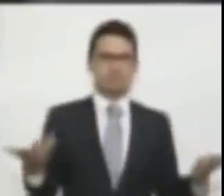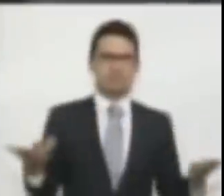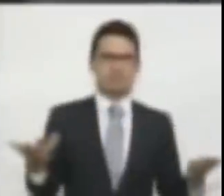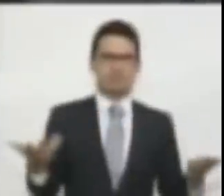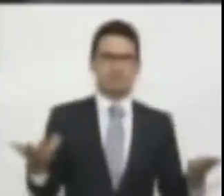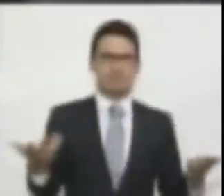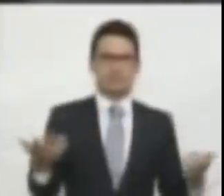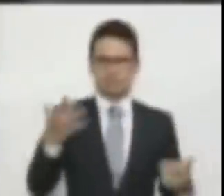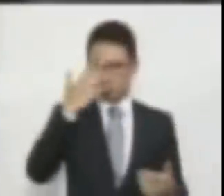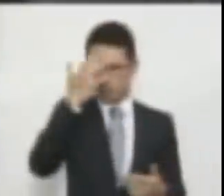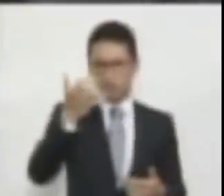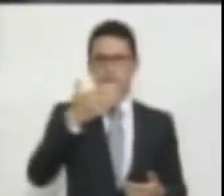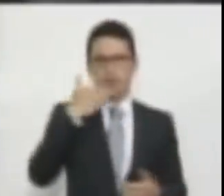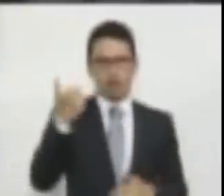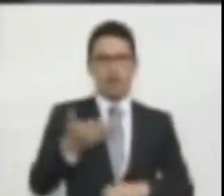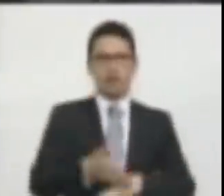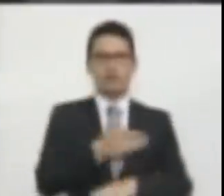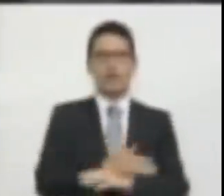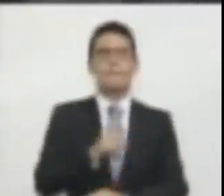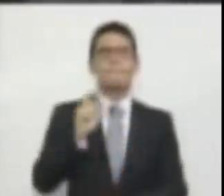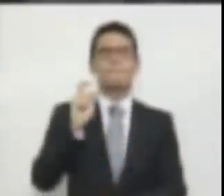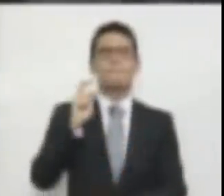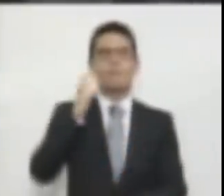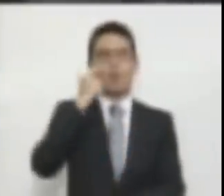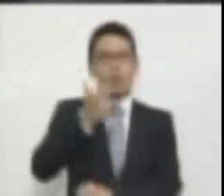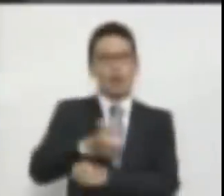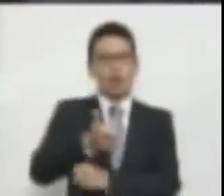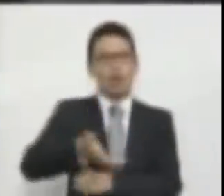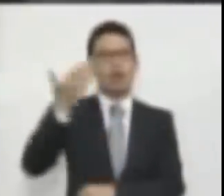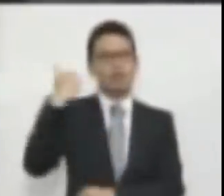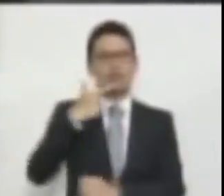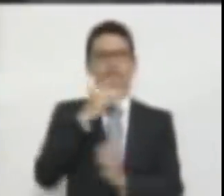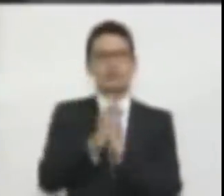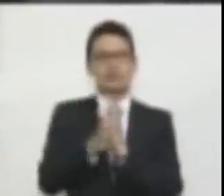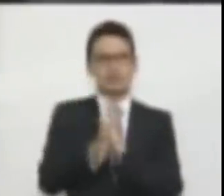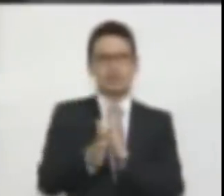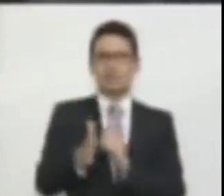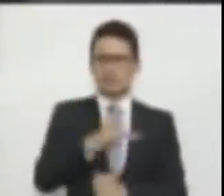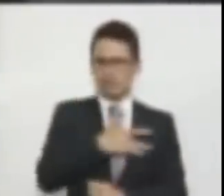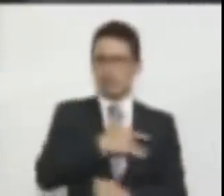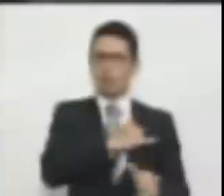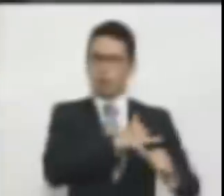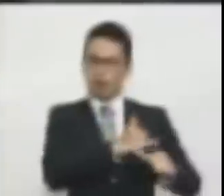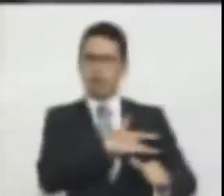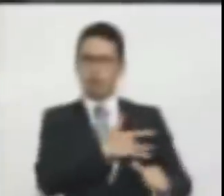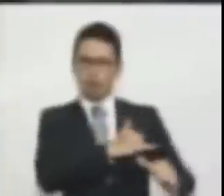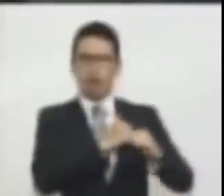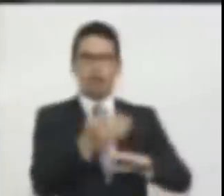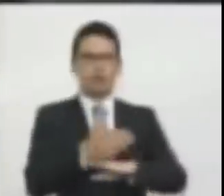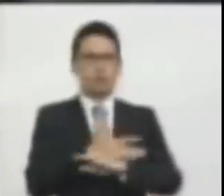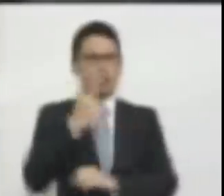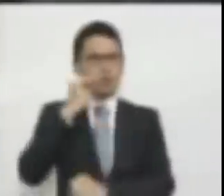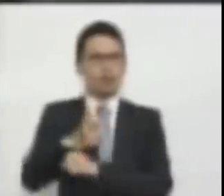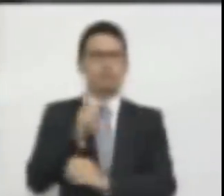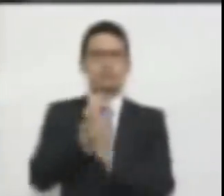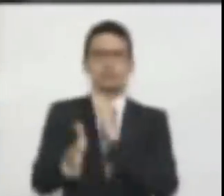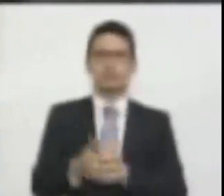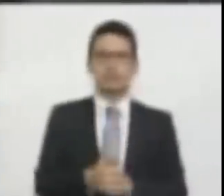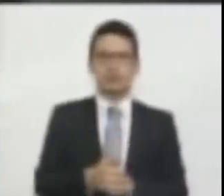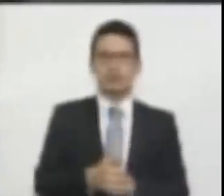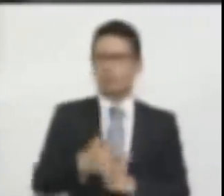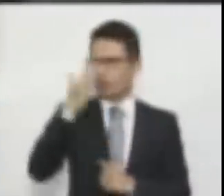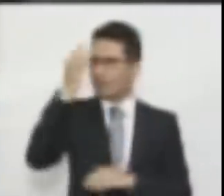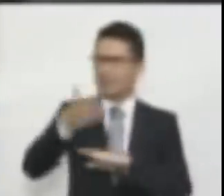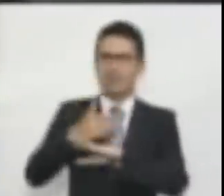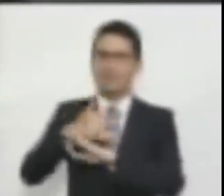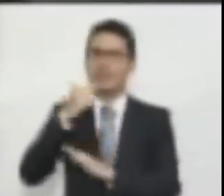¿Por qué no lo hizo cuando el procurador se pronunció más o menos en sentido muy similar al mío? La respuesta es muy